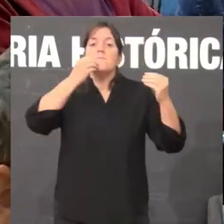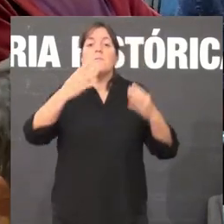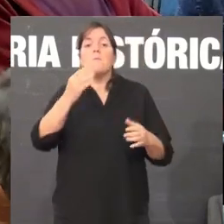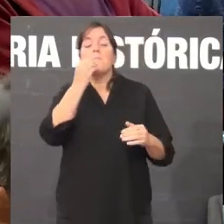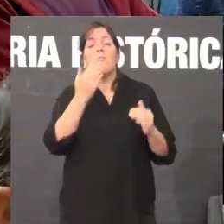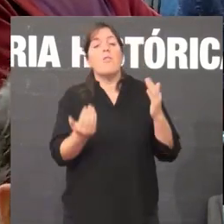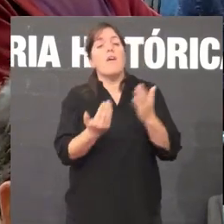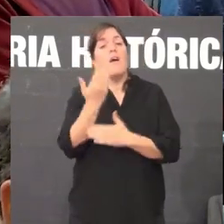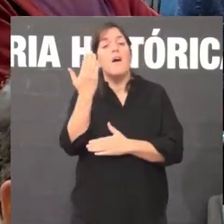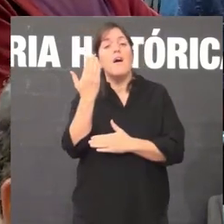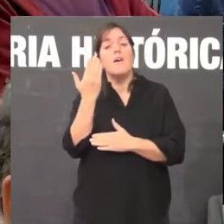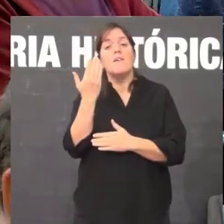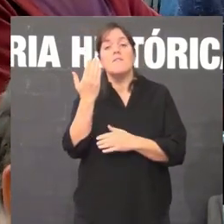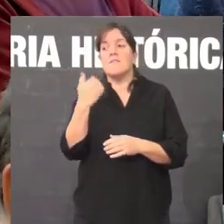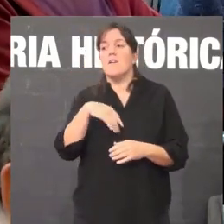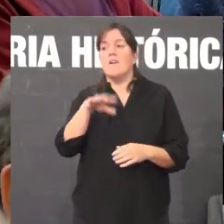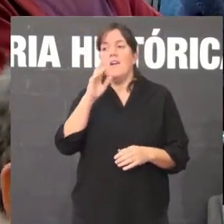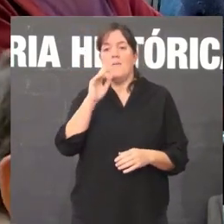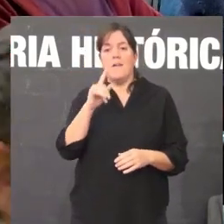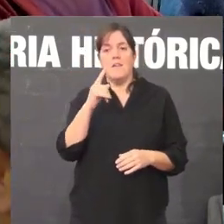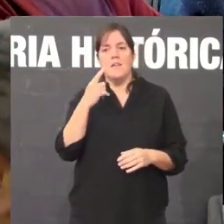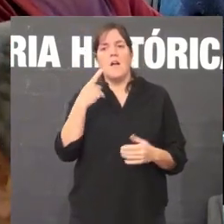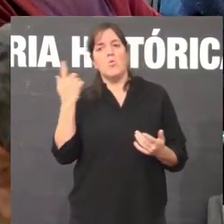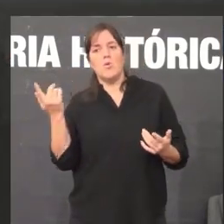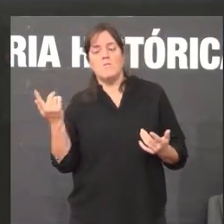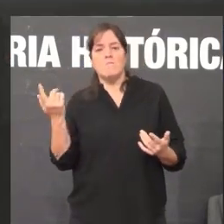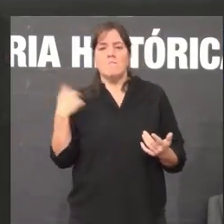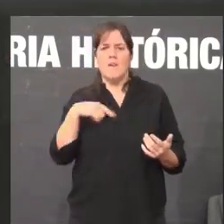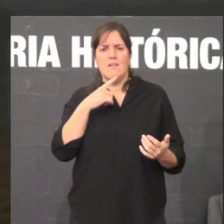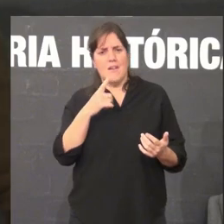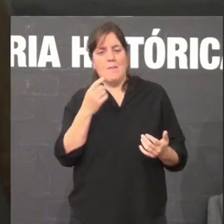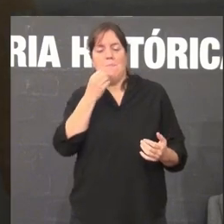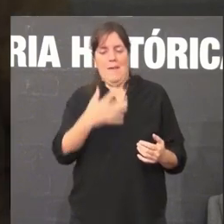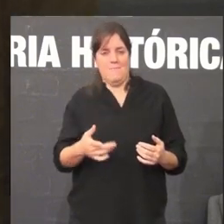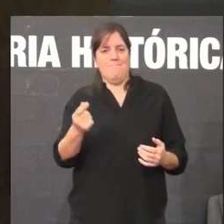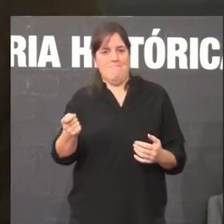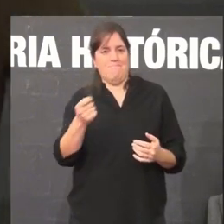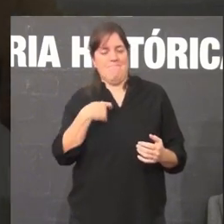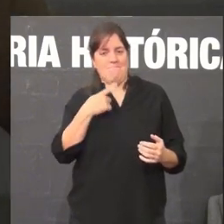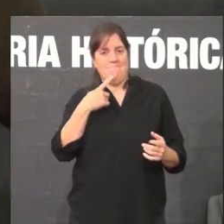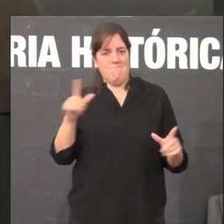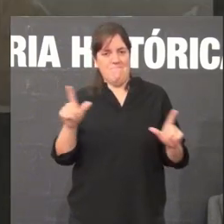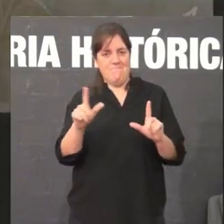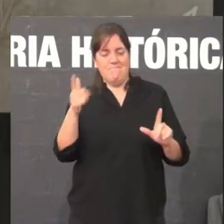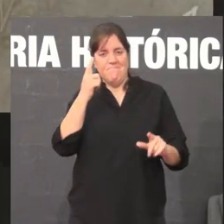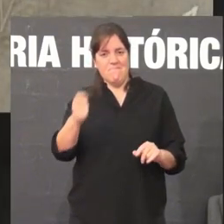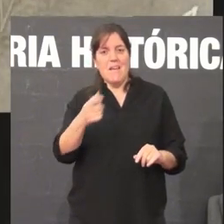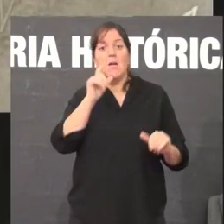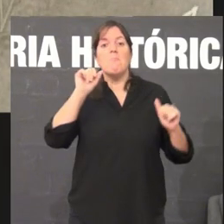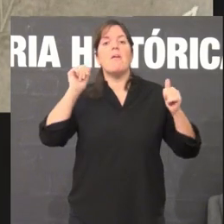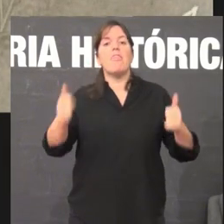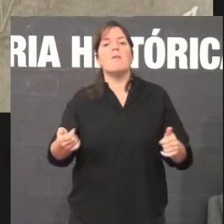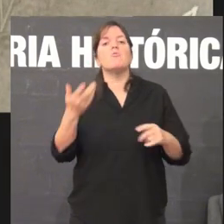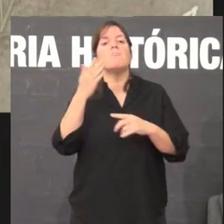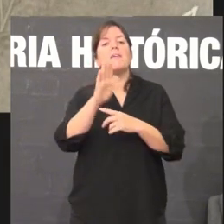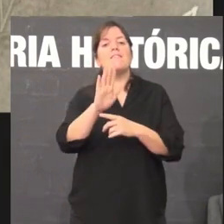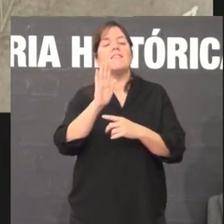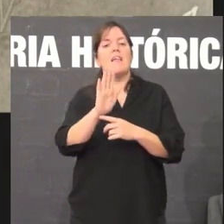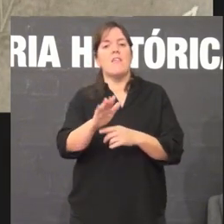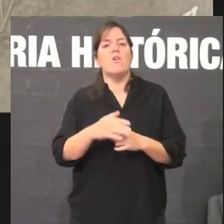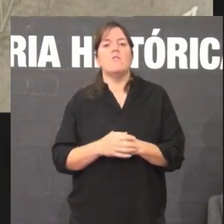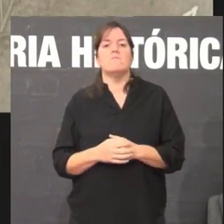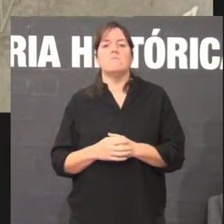bon dia, vou ver... Ai, vai, ui, vai, aí está. Começamos, entón, coa presentación.